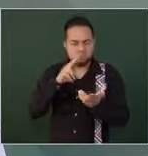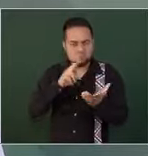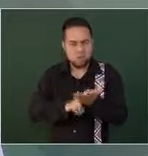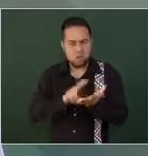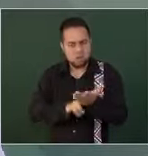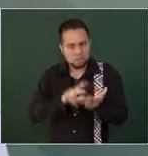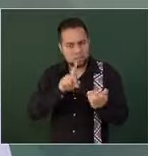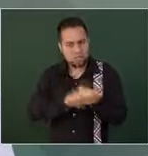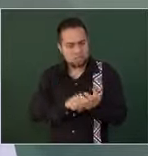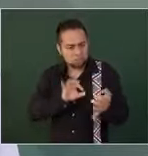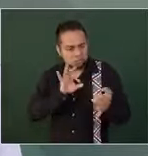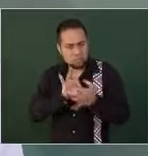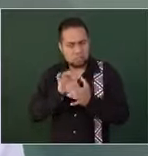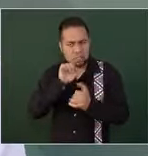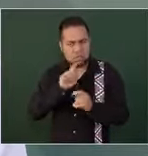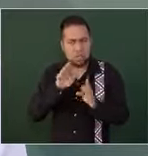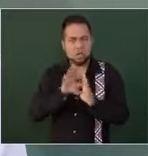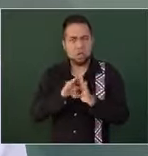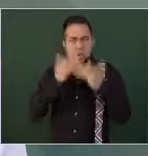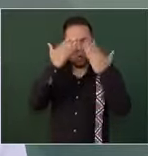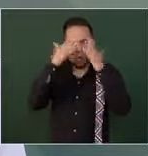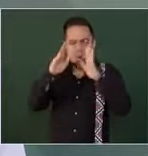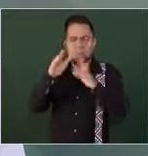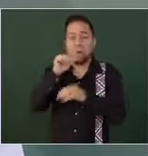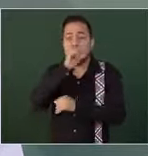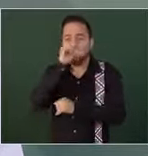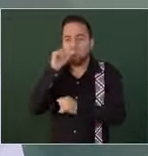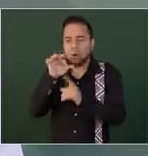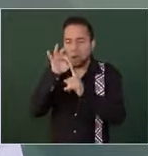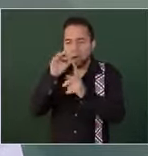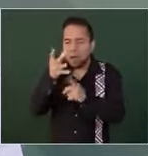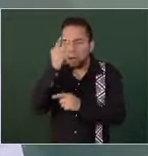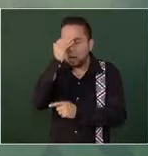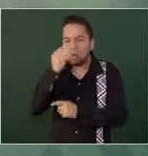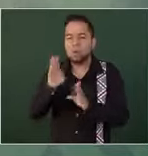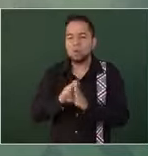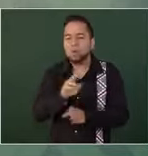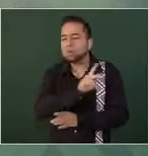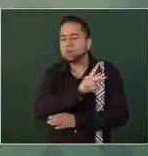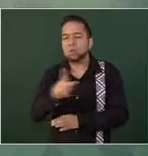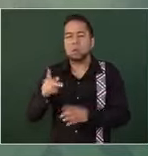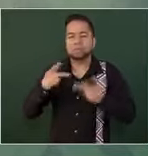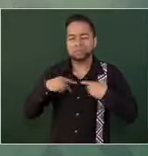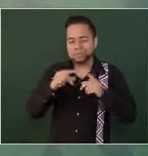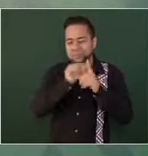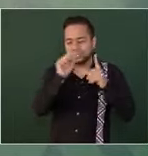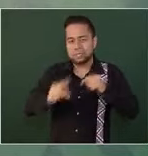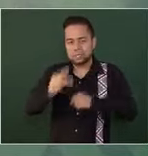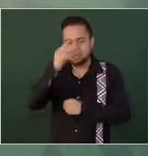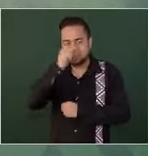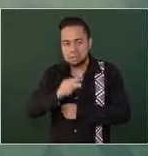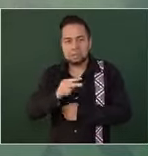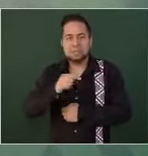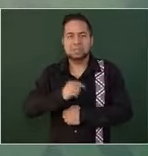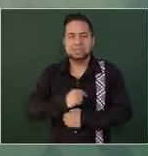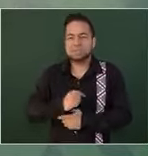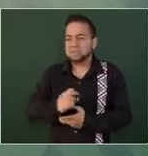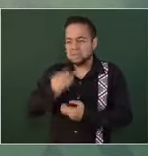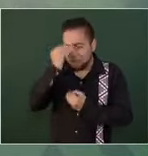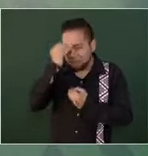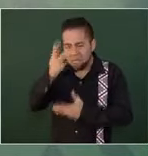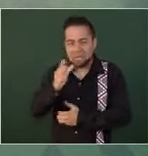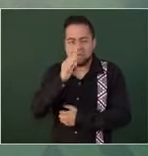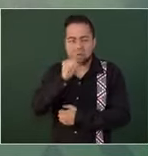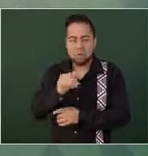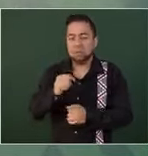de Benito Juárez, quien nos enseñó que como hijas e hijos del pueblo no podemos olvidar que